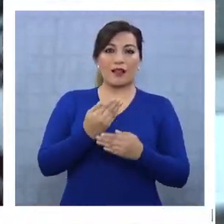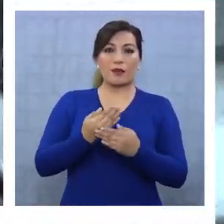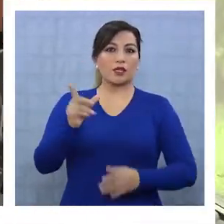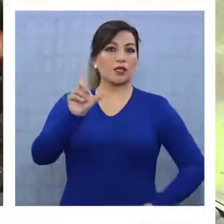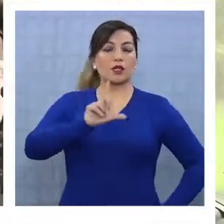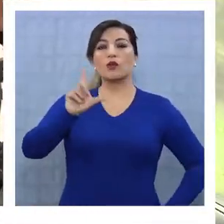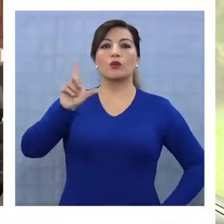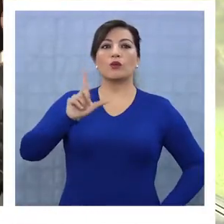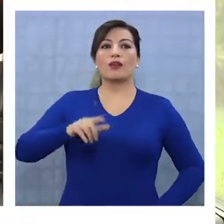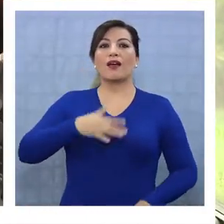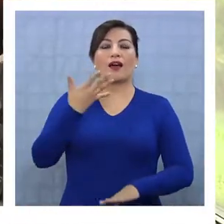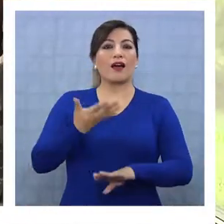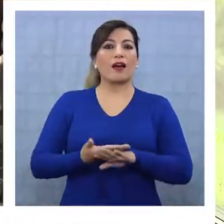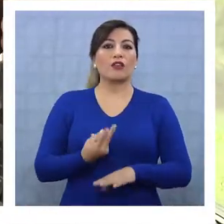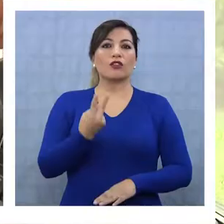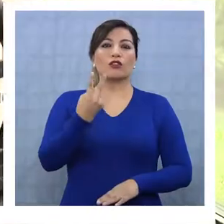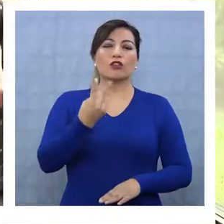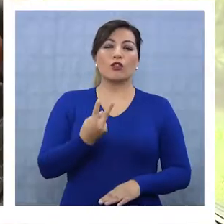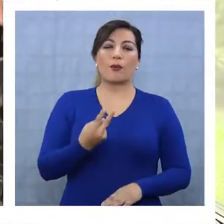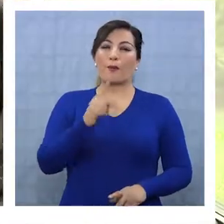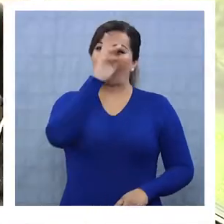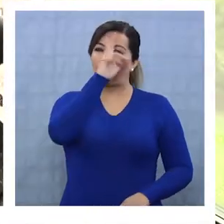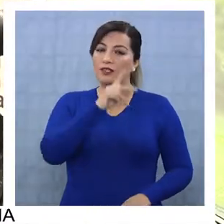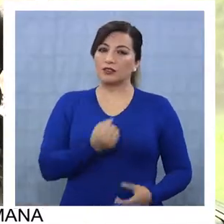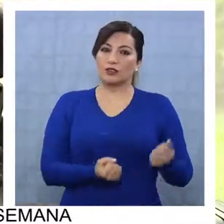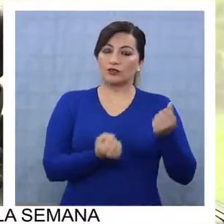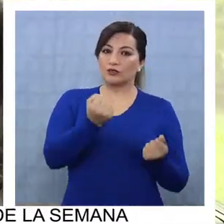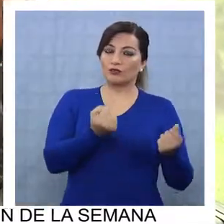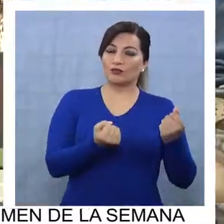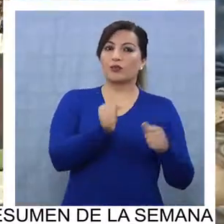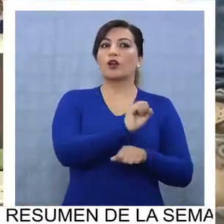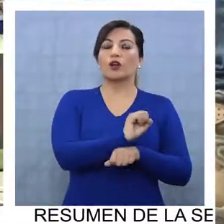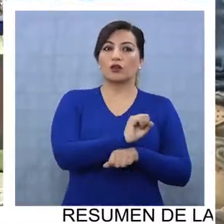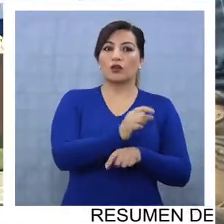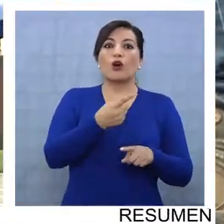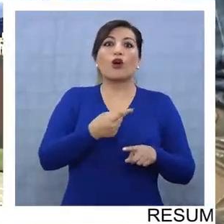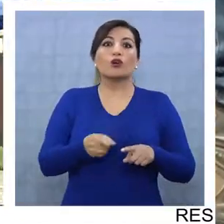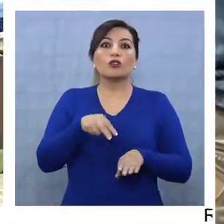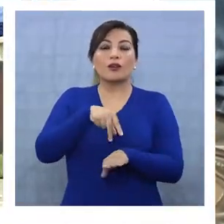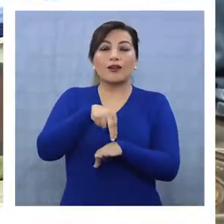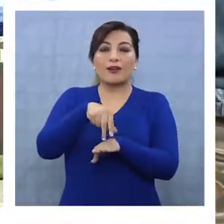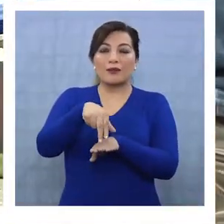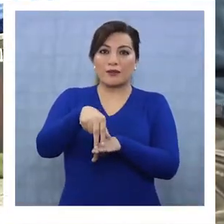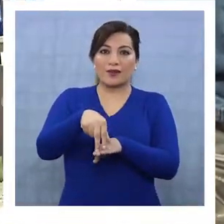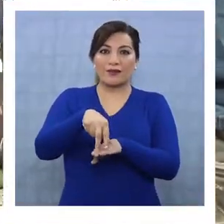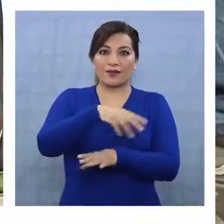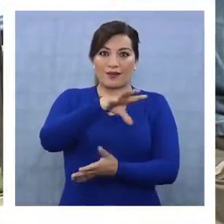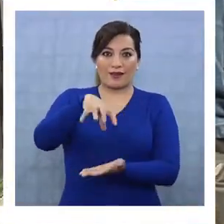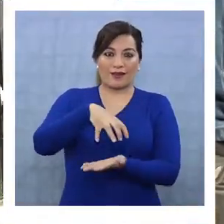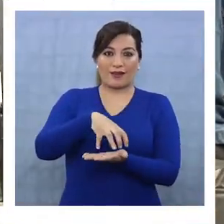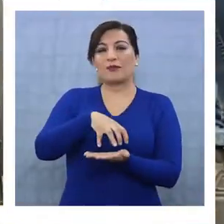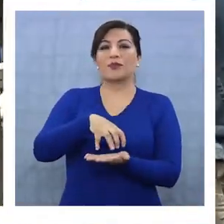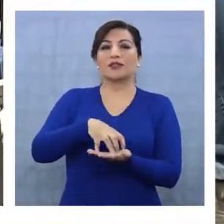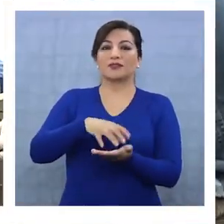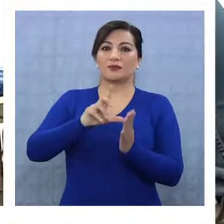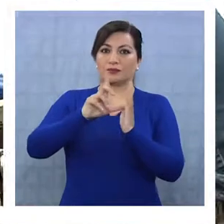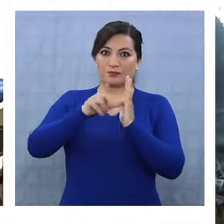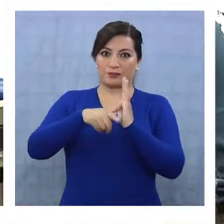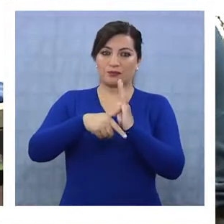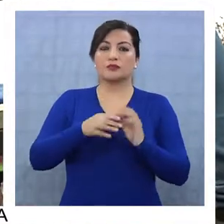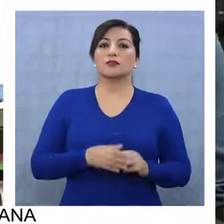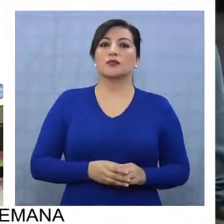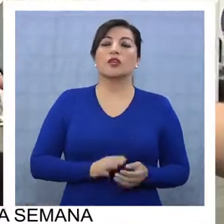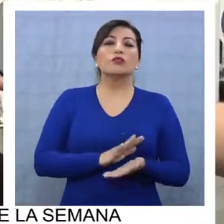de la mañana de este lunes se instalaron dos simuladores, uno de conducción y otro peatonal en la Plaza Arturo Prat.